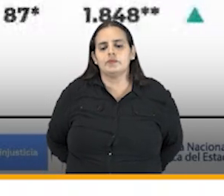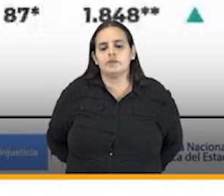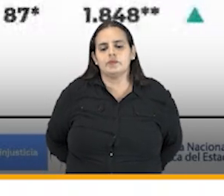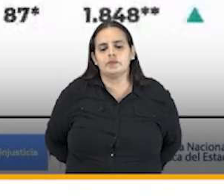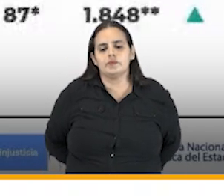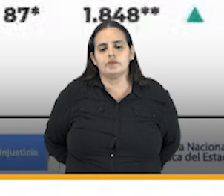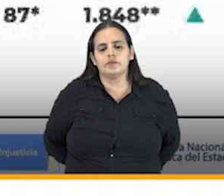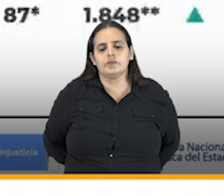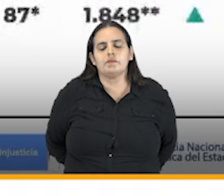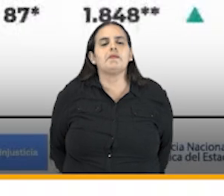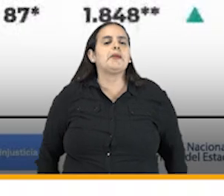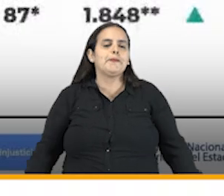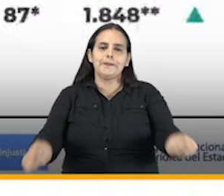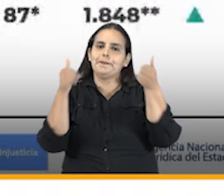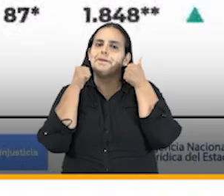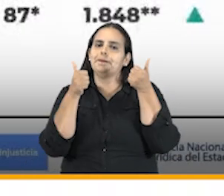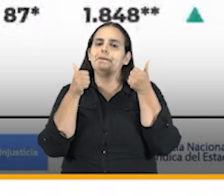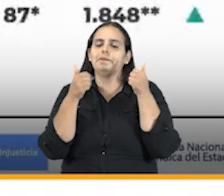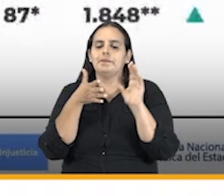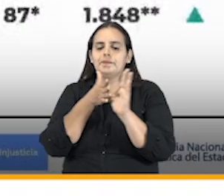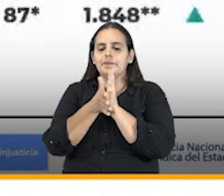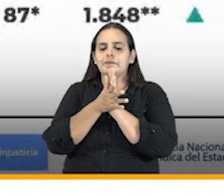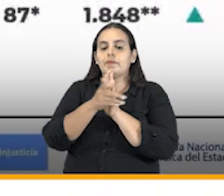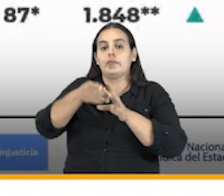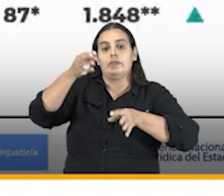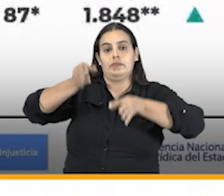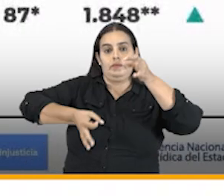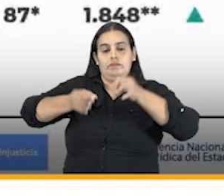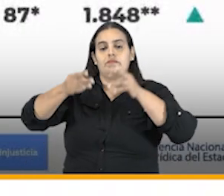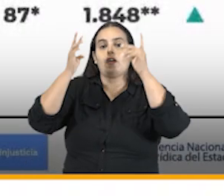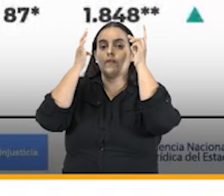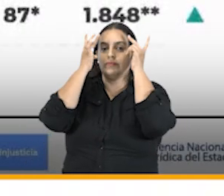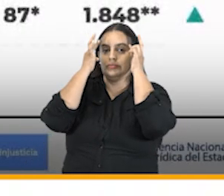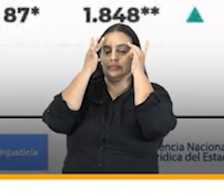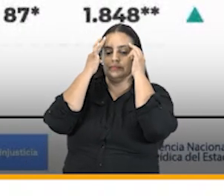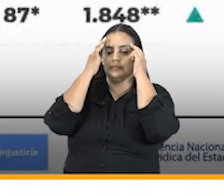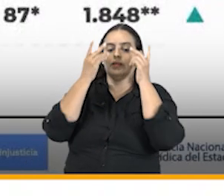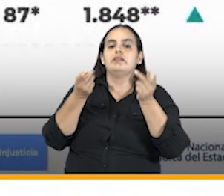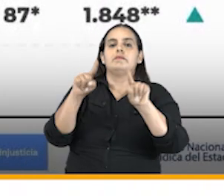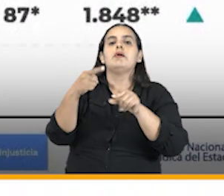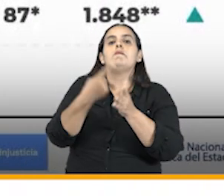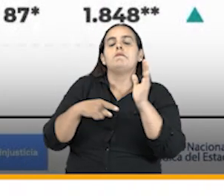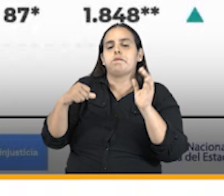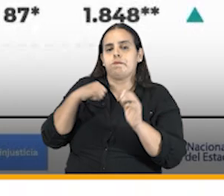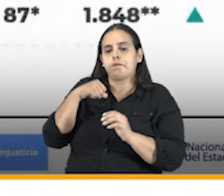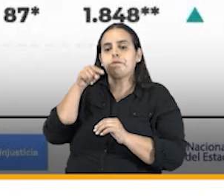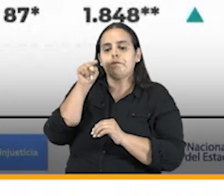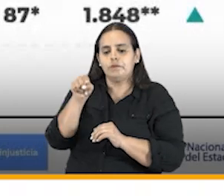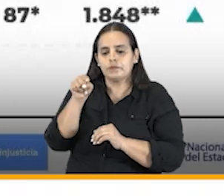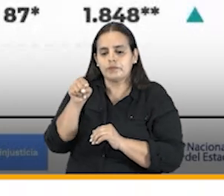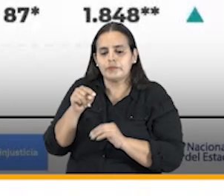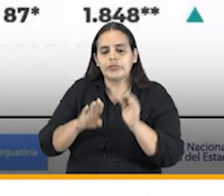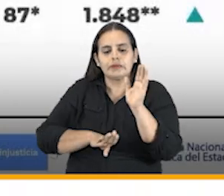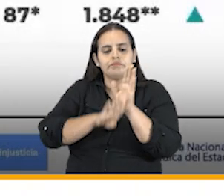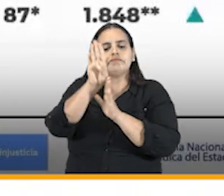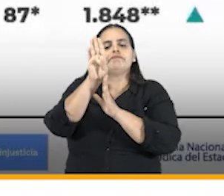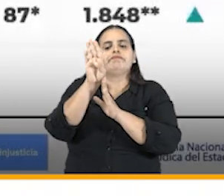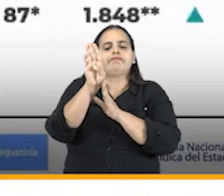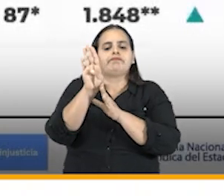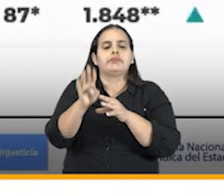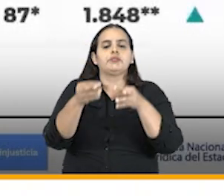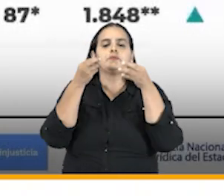bien la comunidad jurídica del conocimiento también ha tenido un desempeño